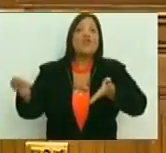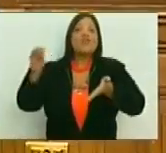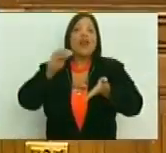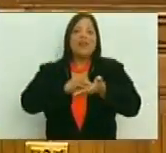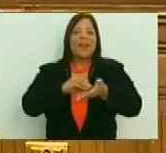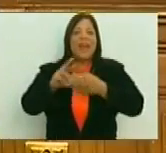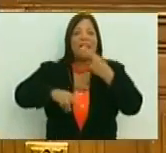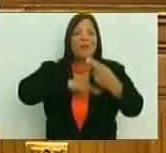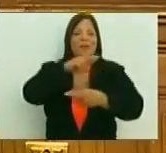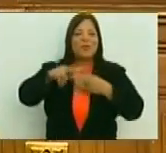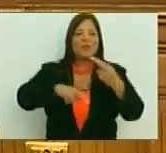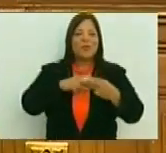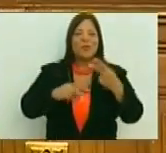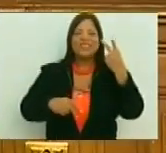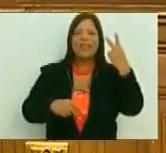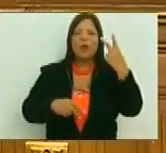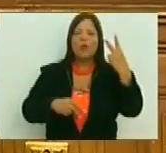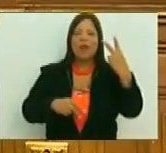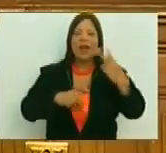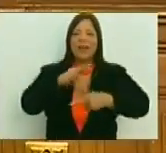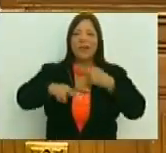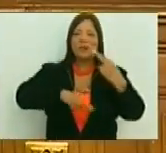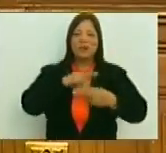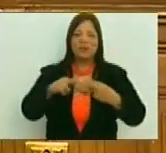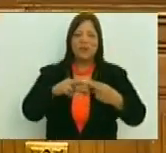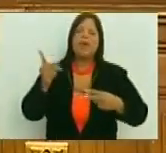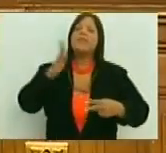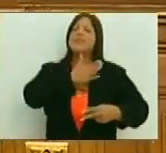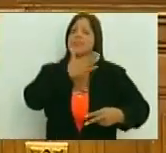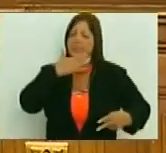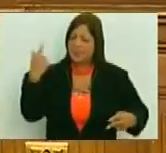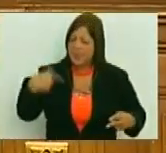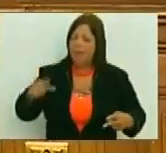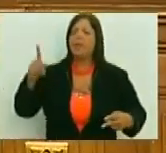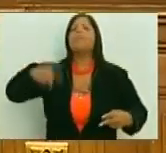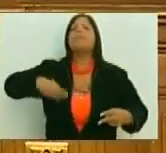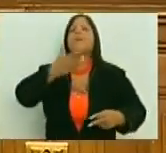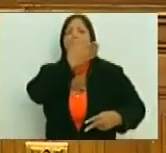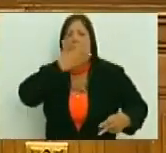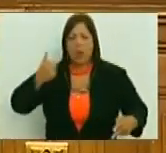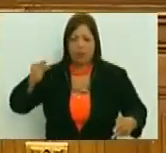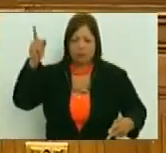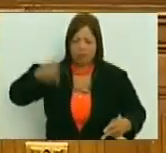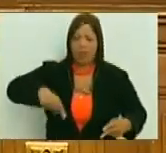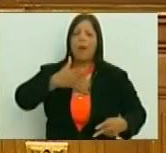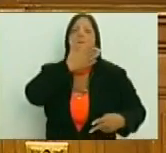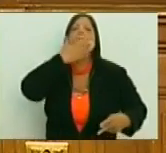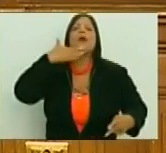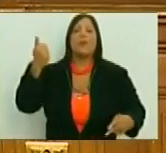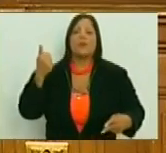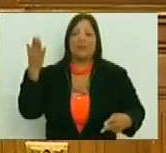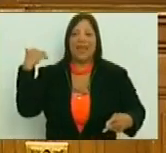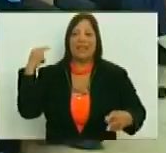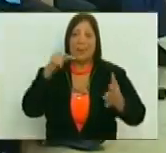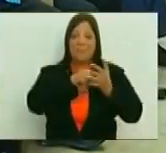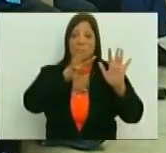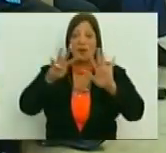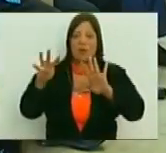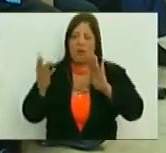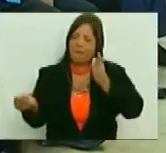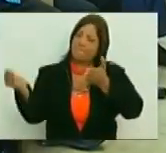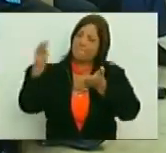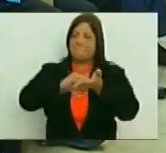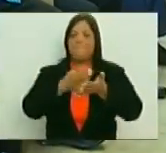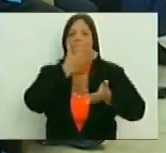revolución bolivariana tenemos la segunda. y tiene que ser mejor, claro que tiene que ser mejor, sobre todo